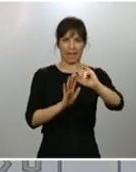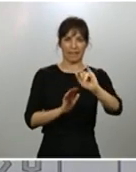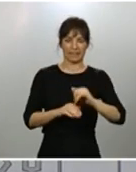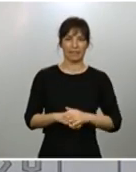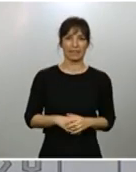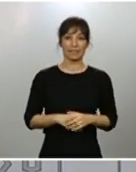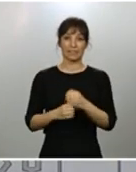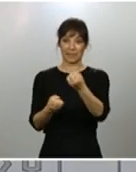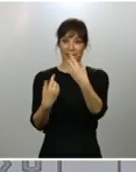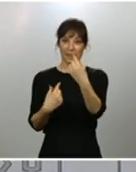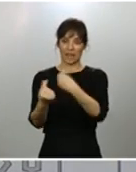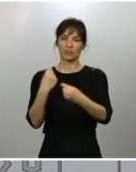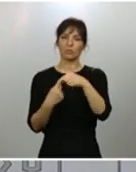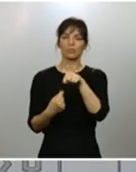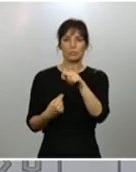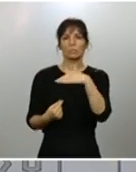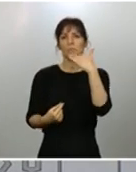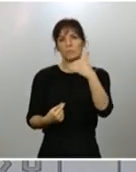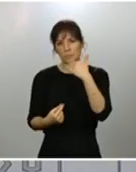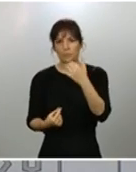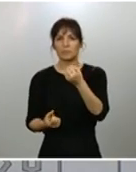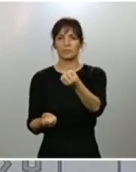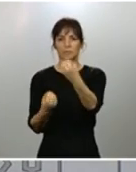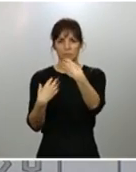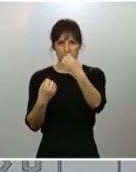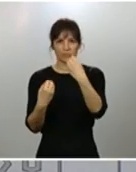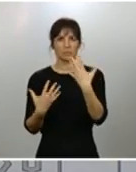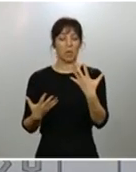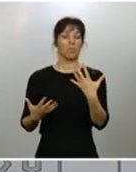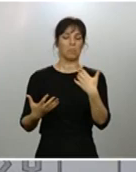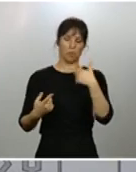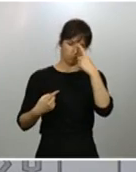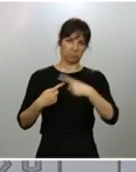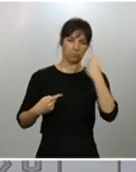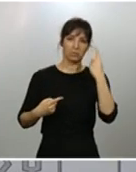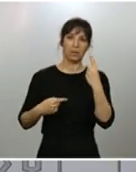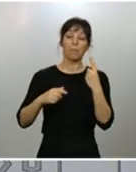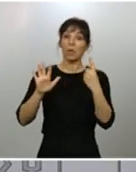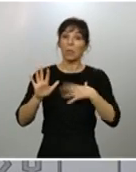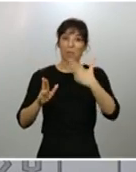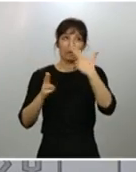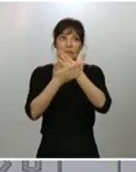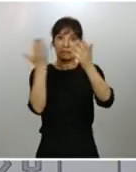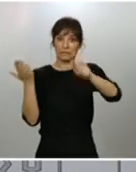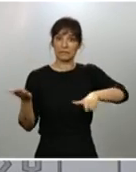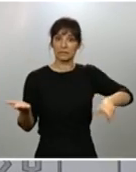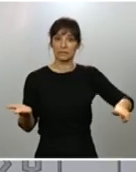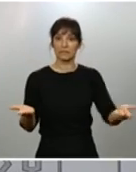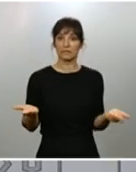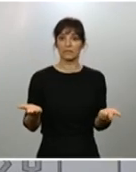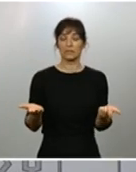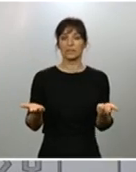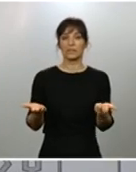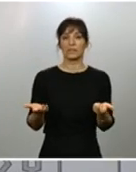tenemos algunas informaciones que nos sorprenden, pero que pueden ser de interés para la población y que corresponden